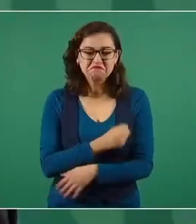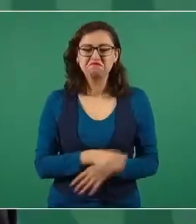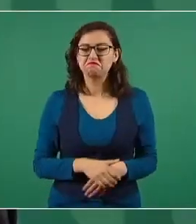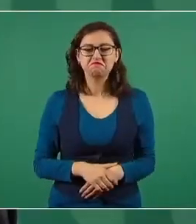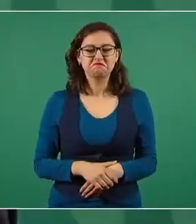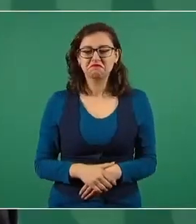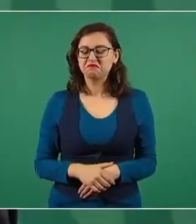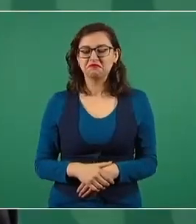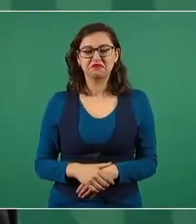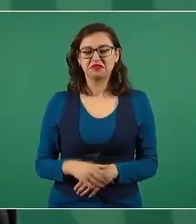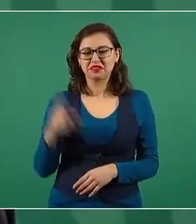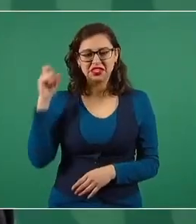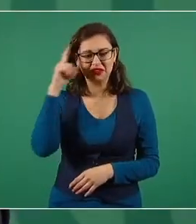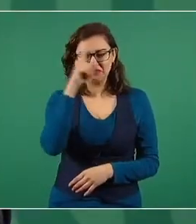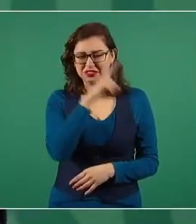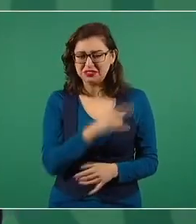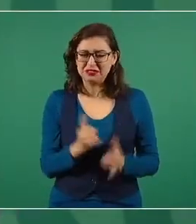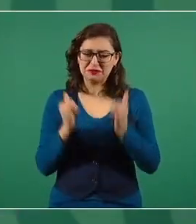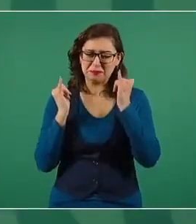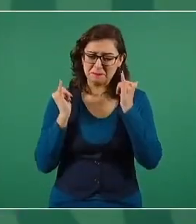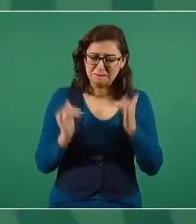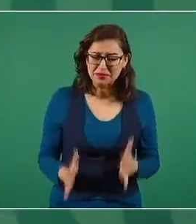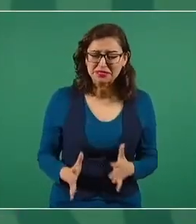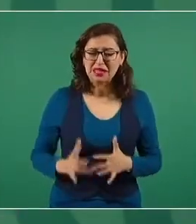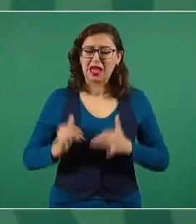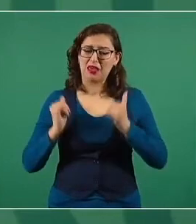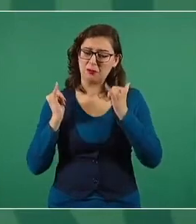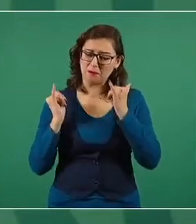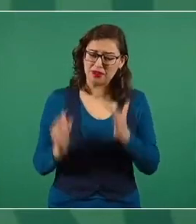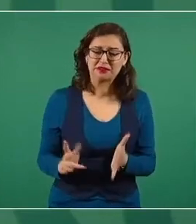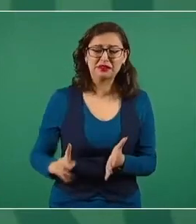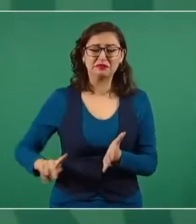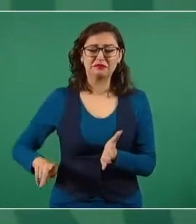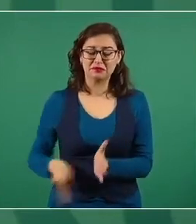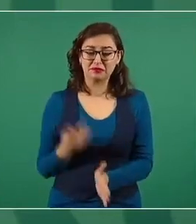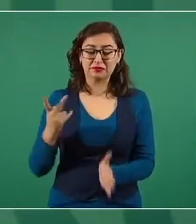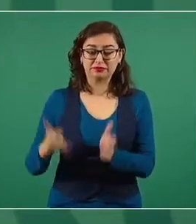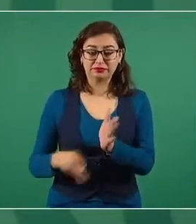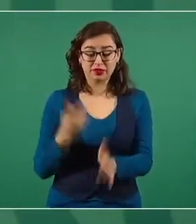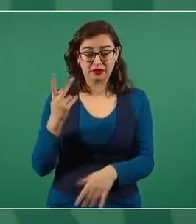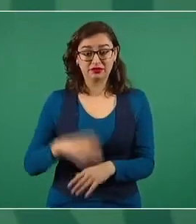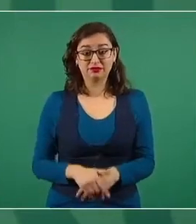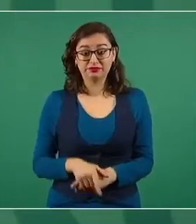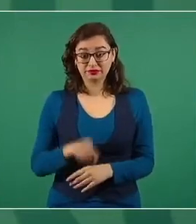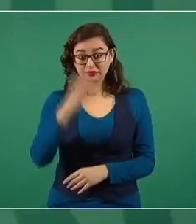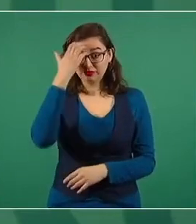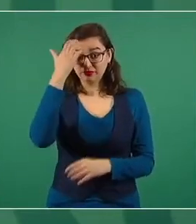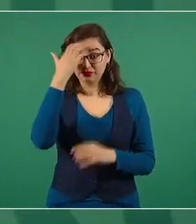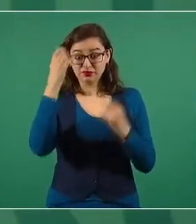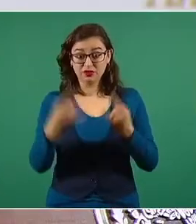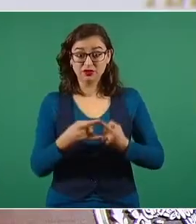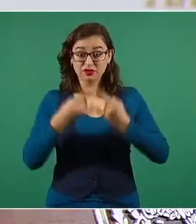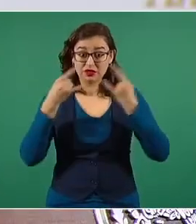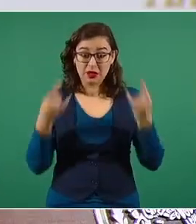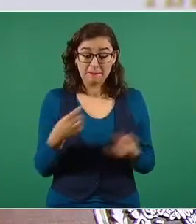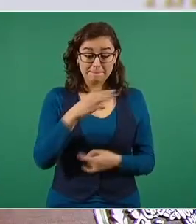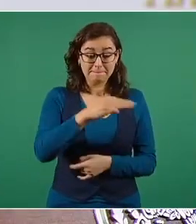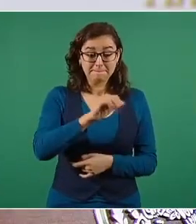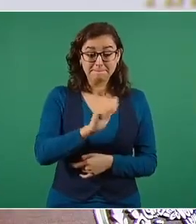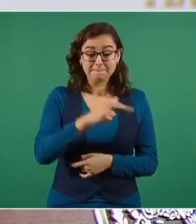Miren el libro autobiográfico de Mandela, El largo camino hacia la libertad,